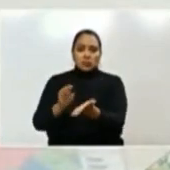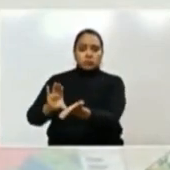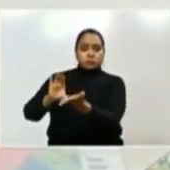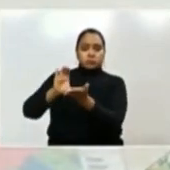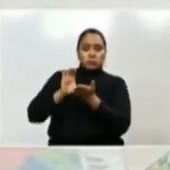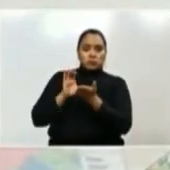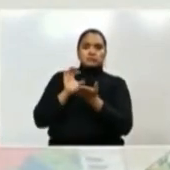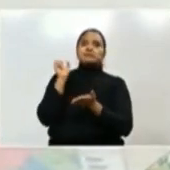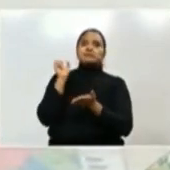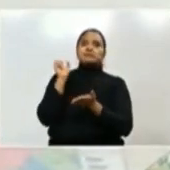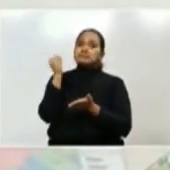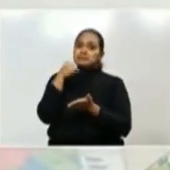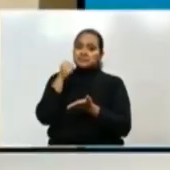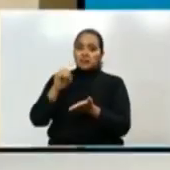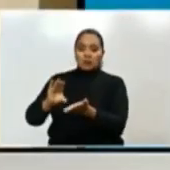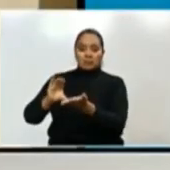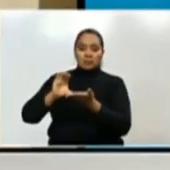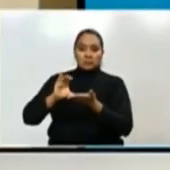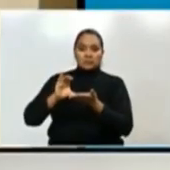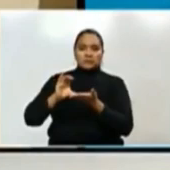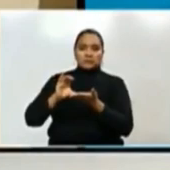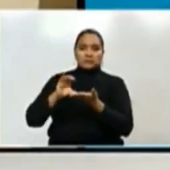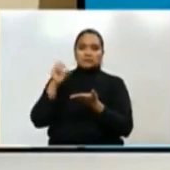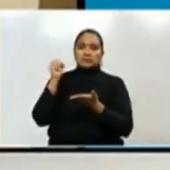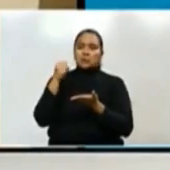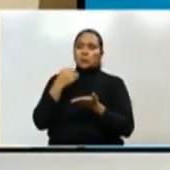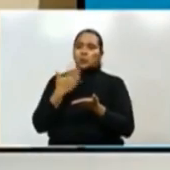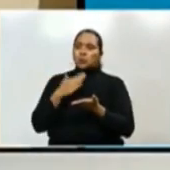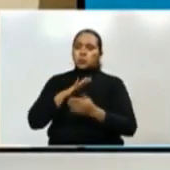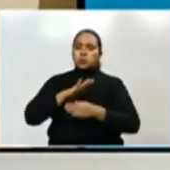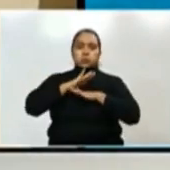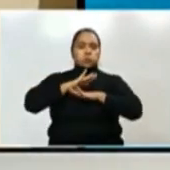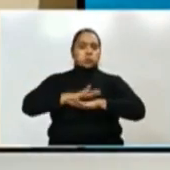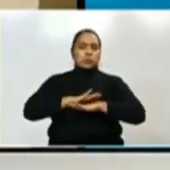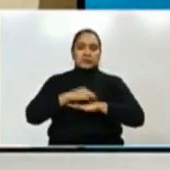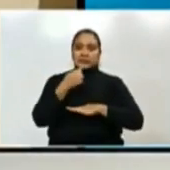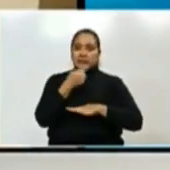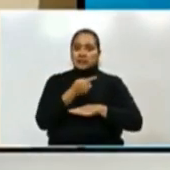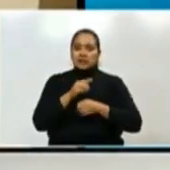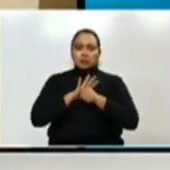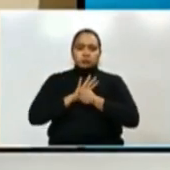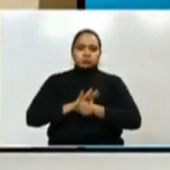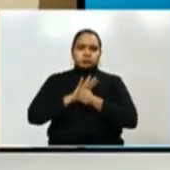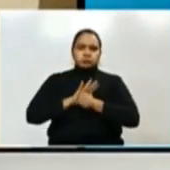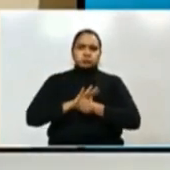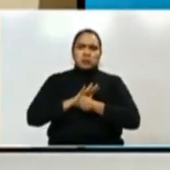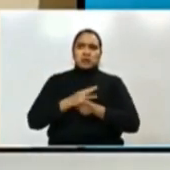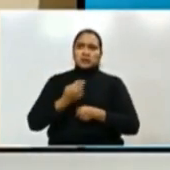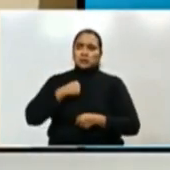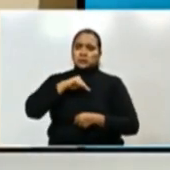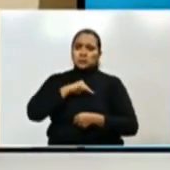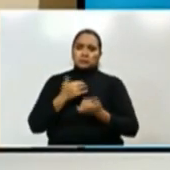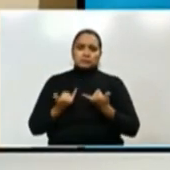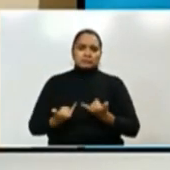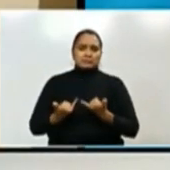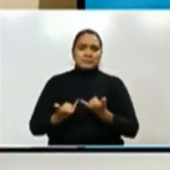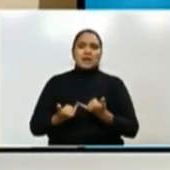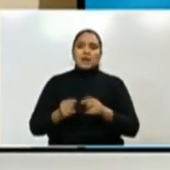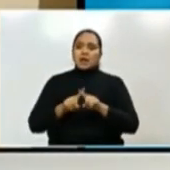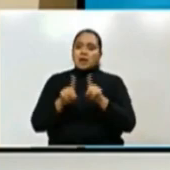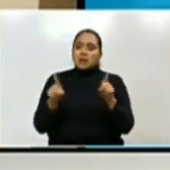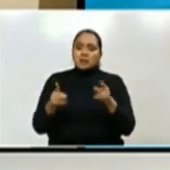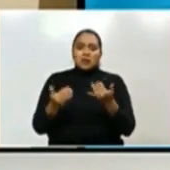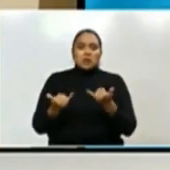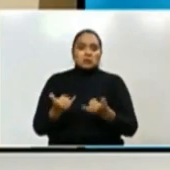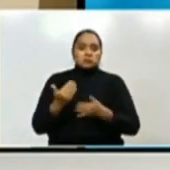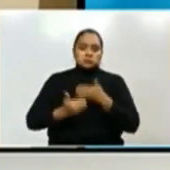transferencia, que realmente son un tanque de oxígeno para esa presión que estábamos teniendo nosotros acá. La situación